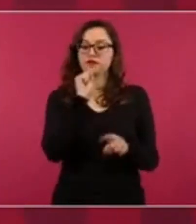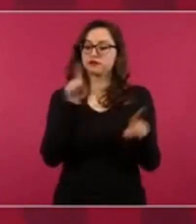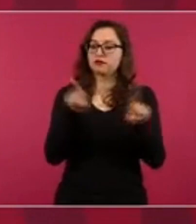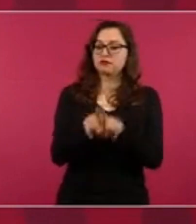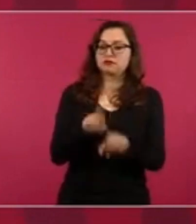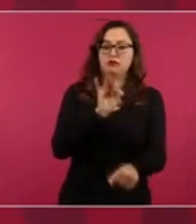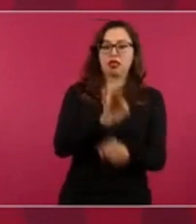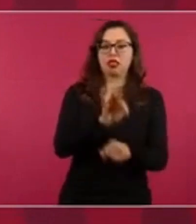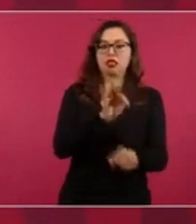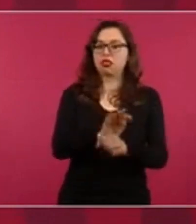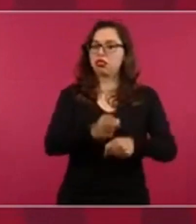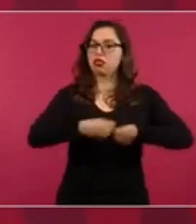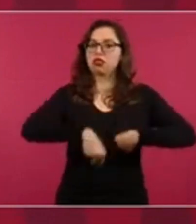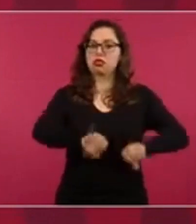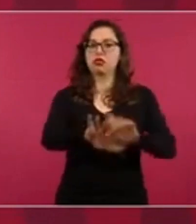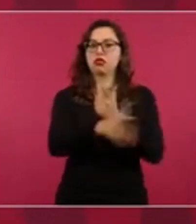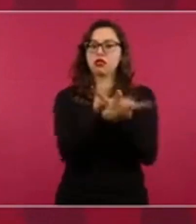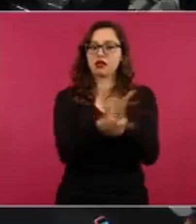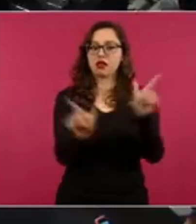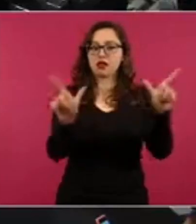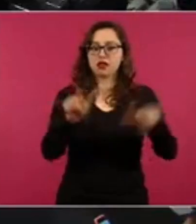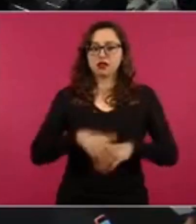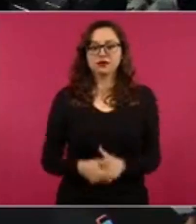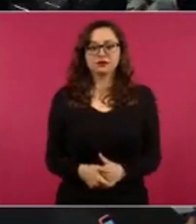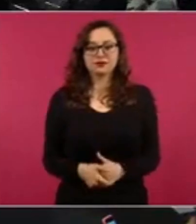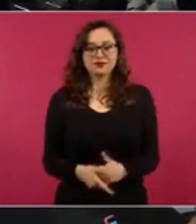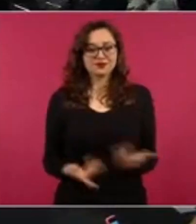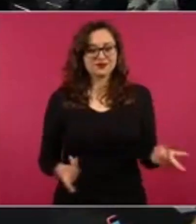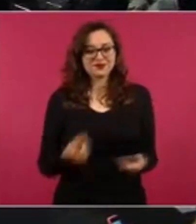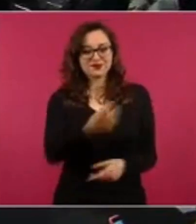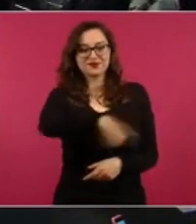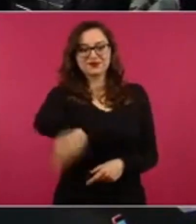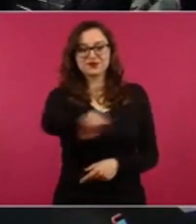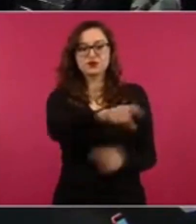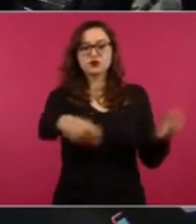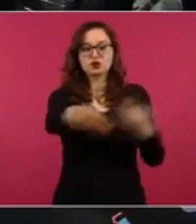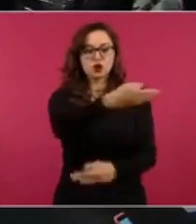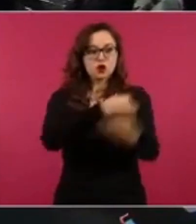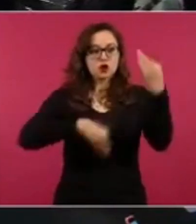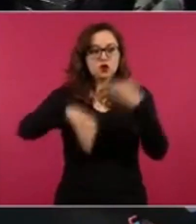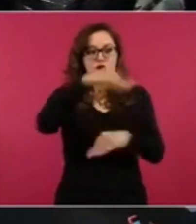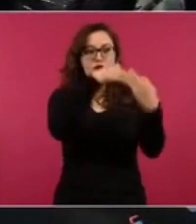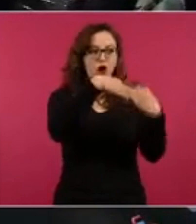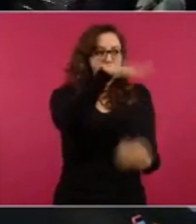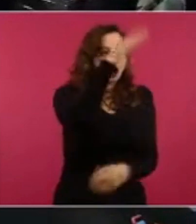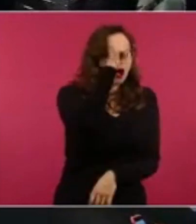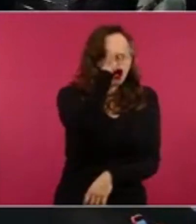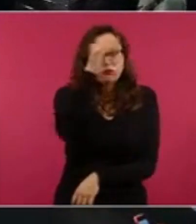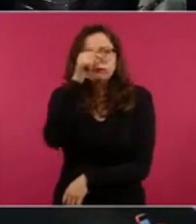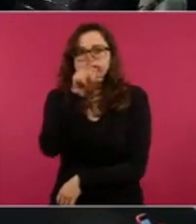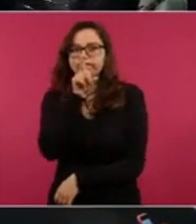si hubo un pacto de silencio,